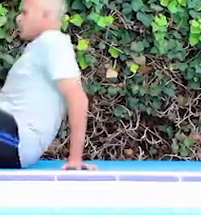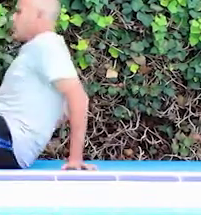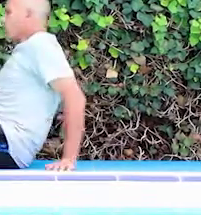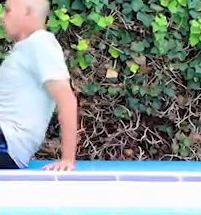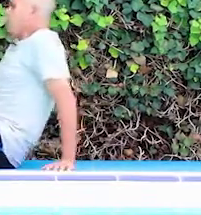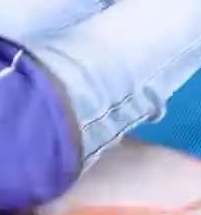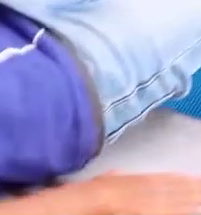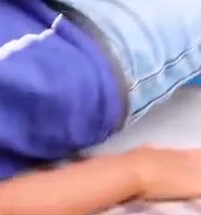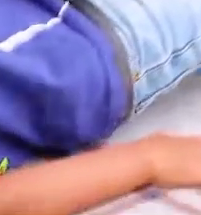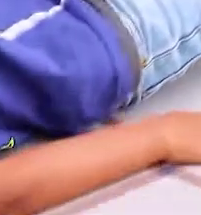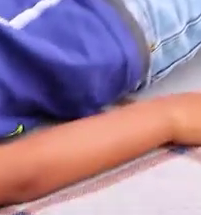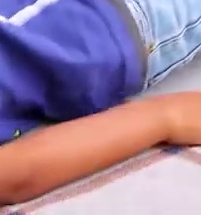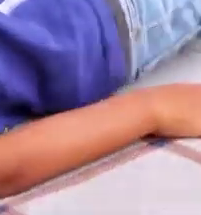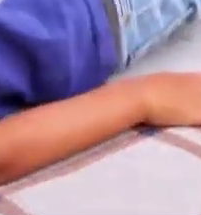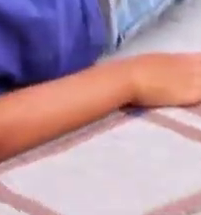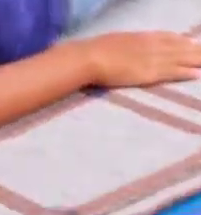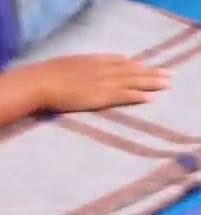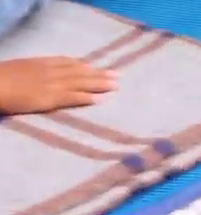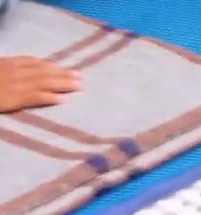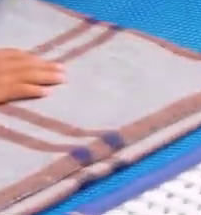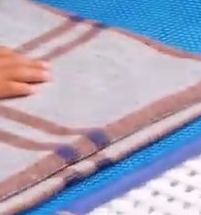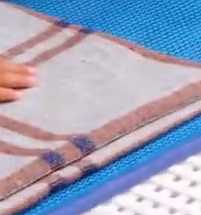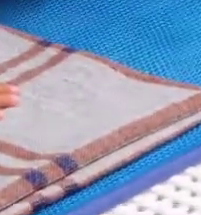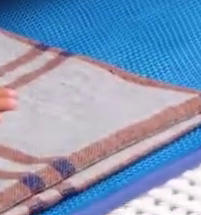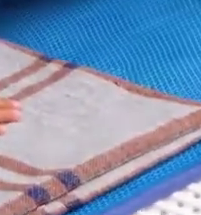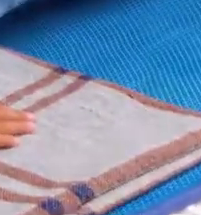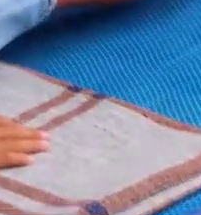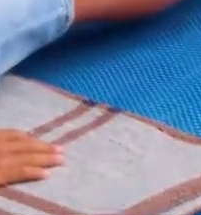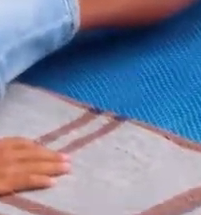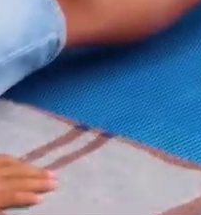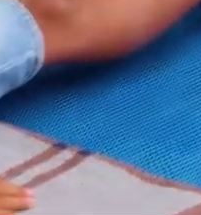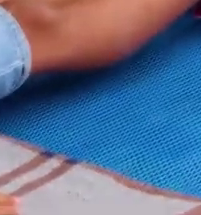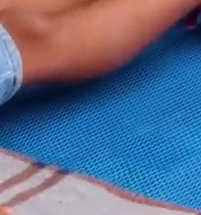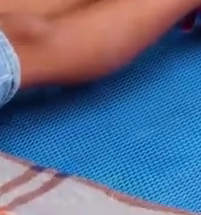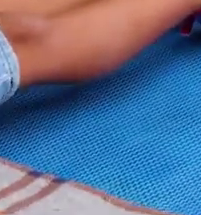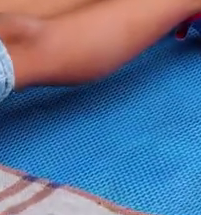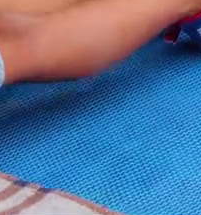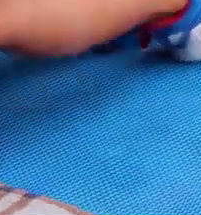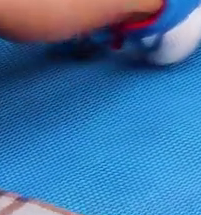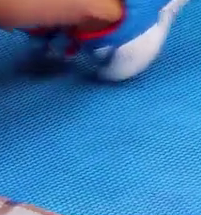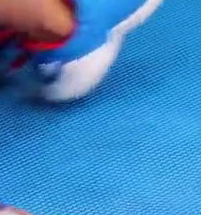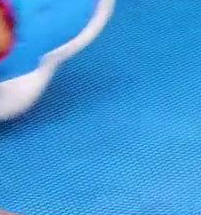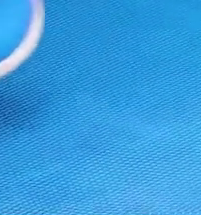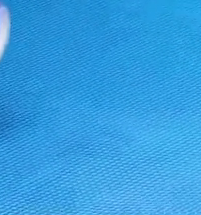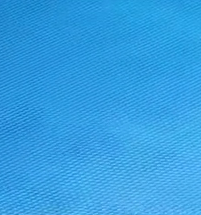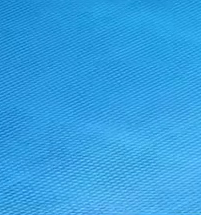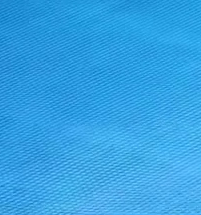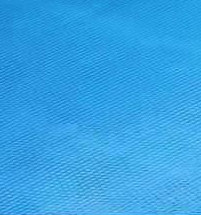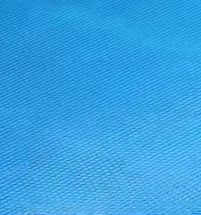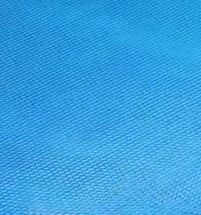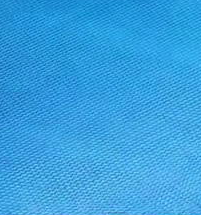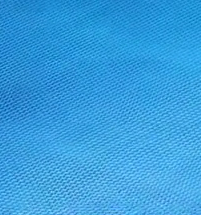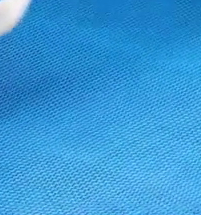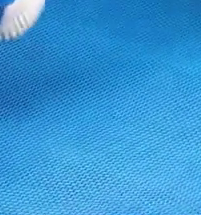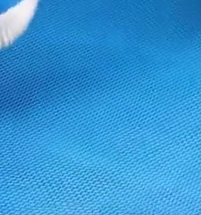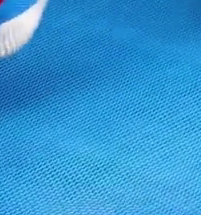Nos acostamos totalmente y hacemos tres flexiones y extensiones. Una,